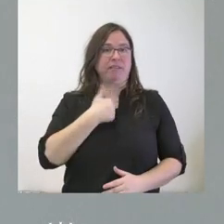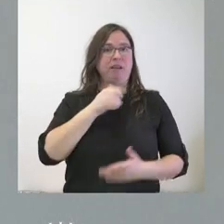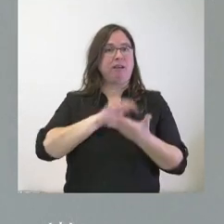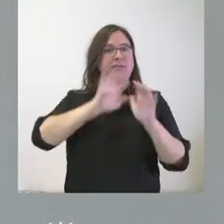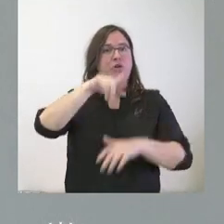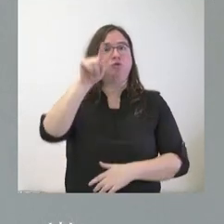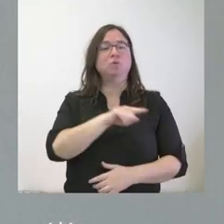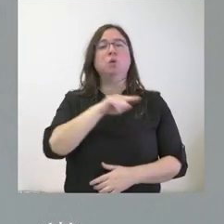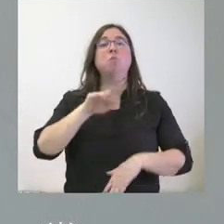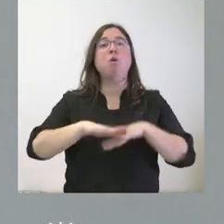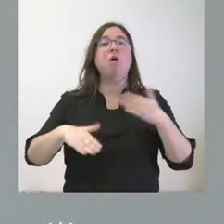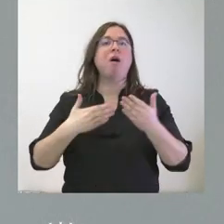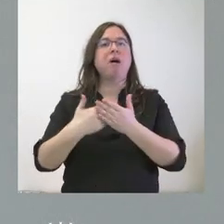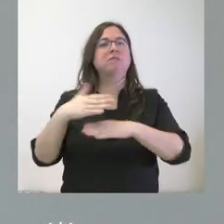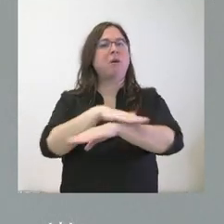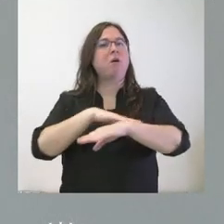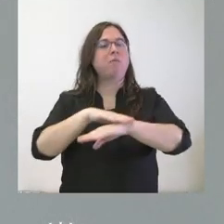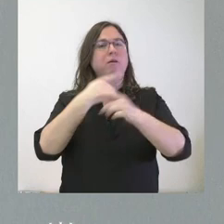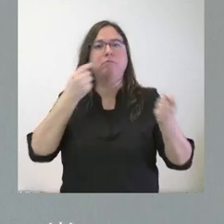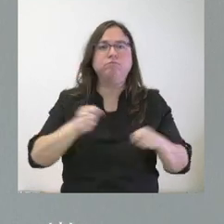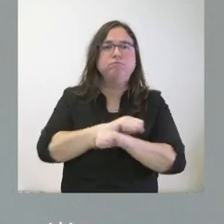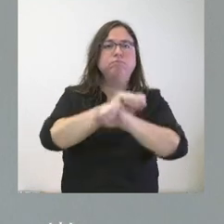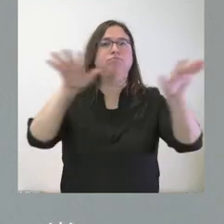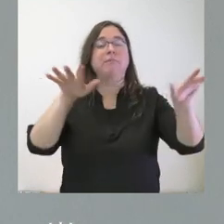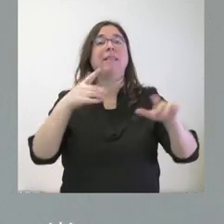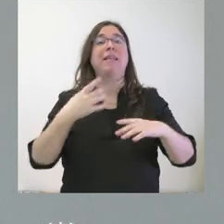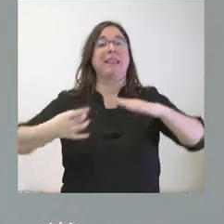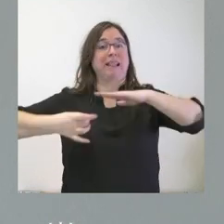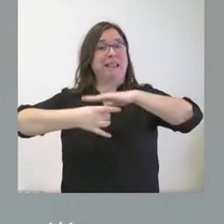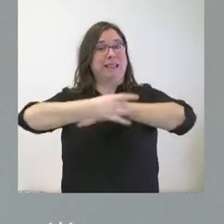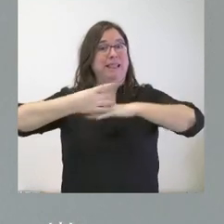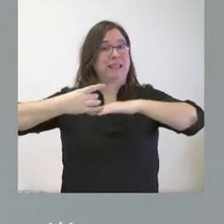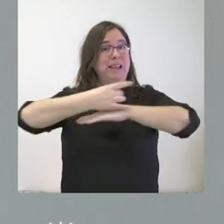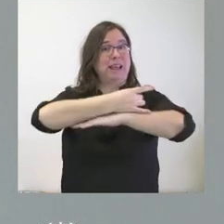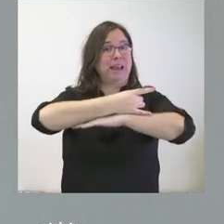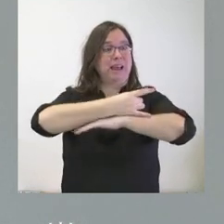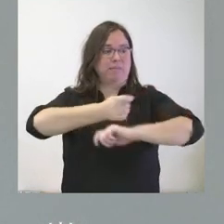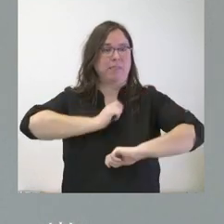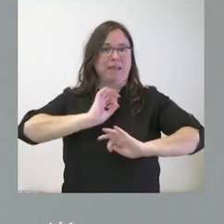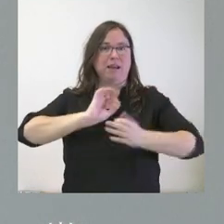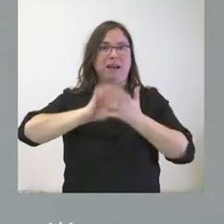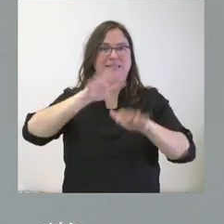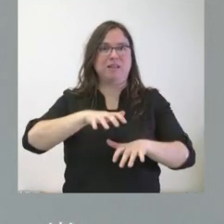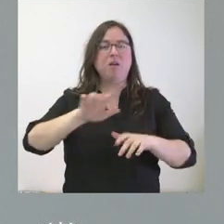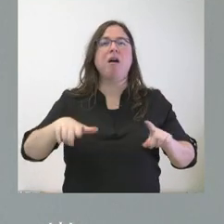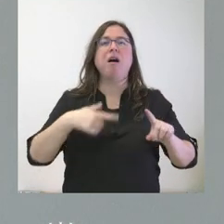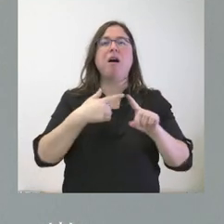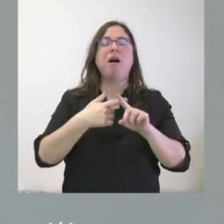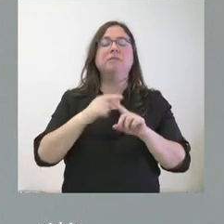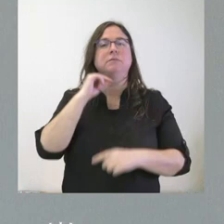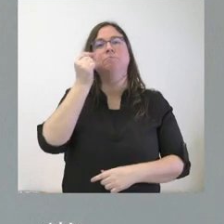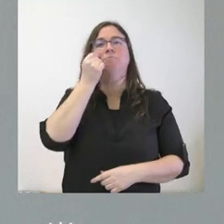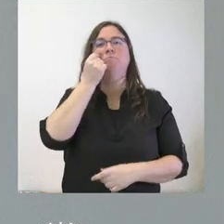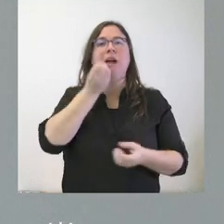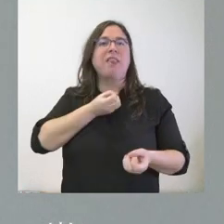toda vez que incluso el propio gobierno había anunciado que parte de estas unidades iban a ir a la comunidad de Castilla y León. Incluso hemos oído declaraciones por